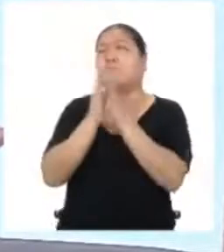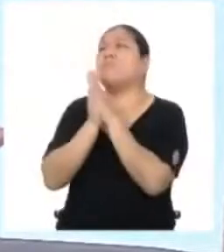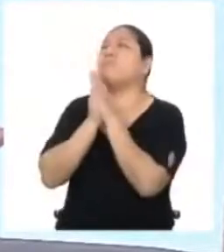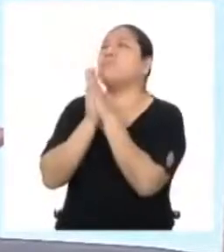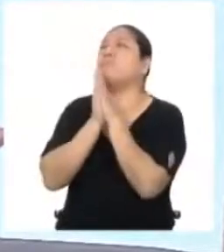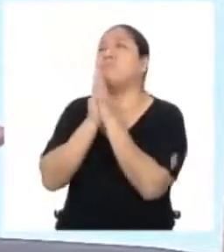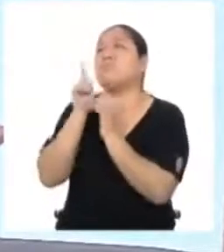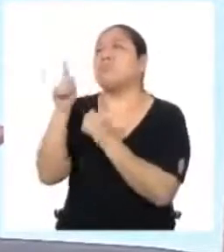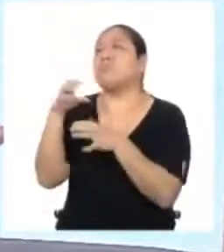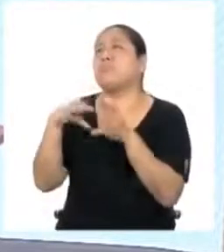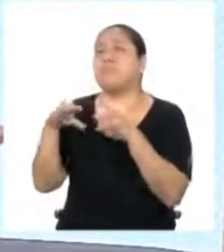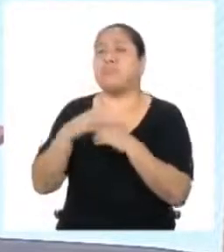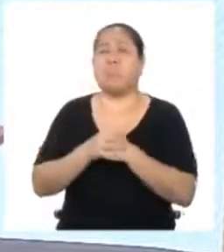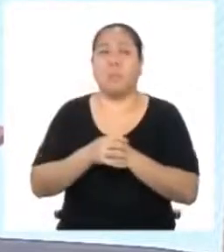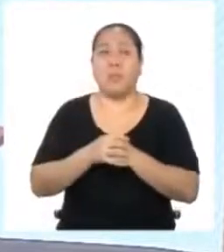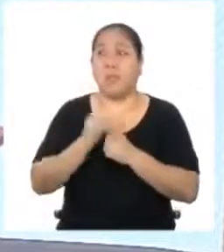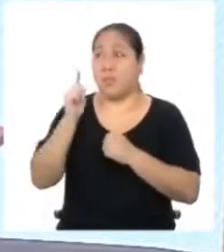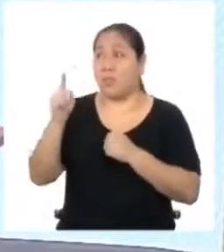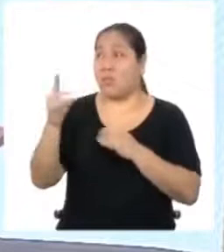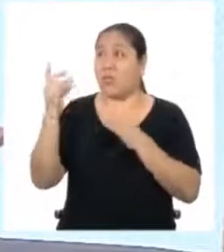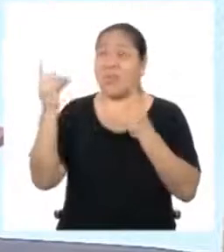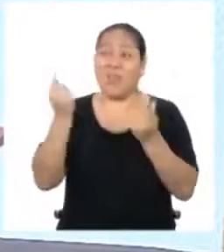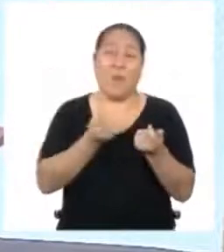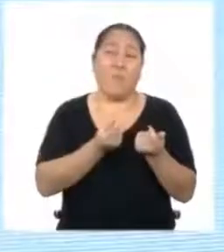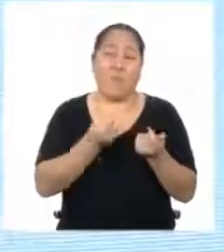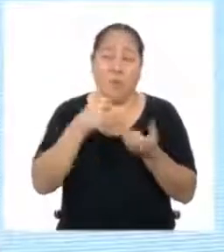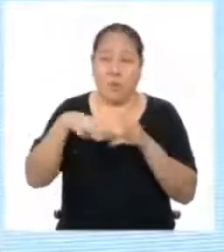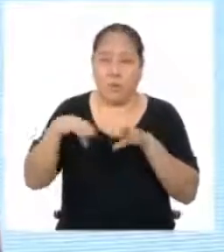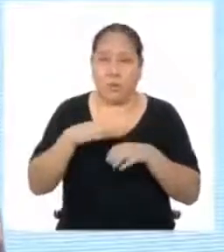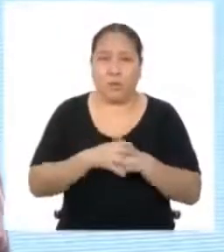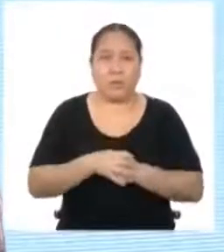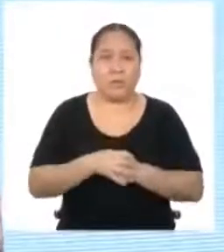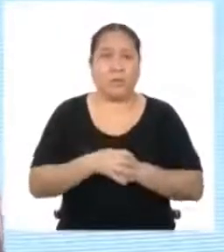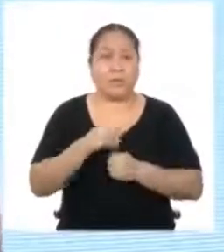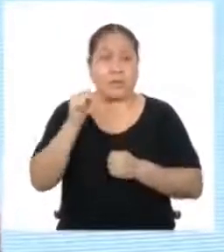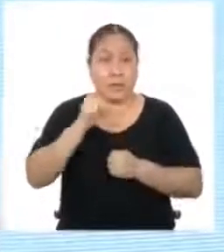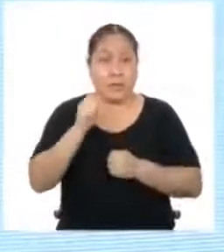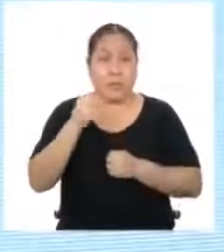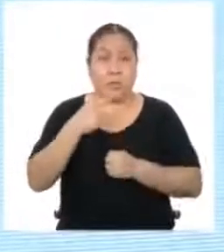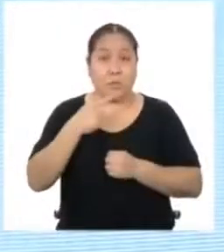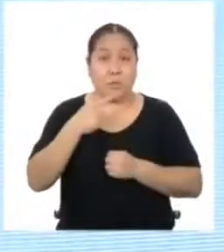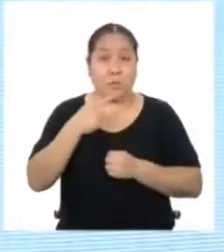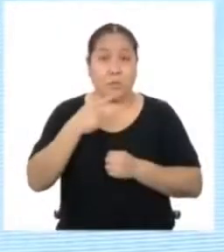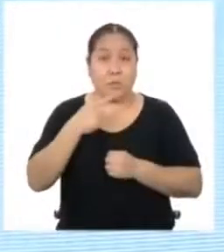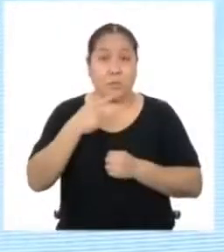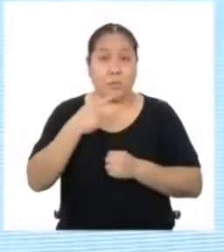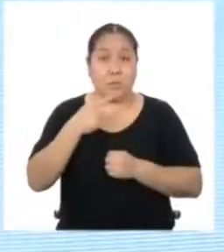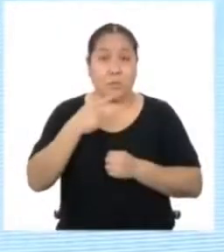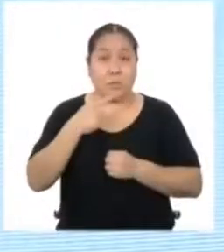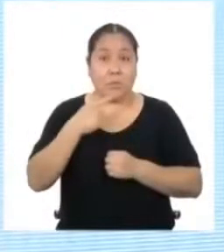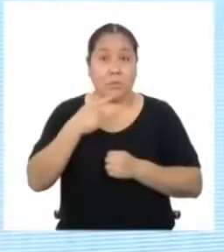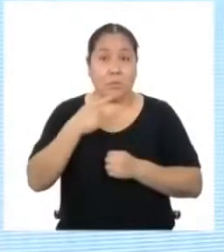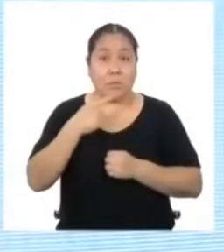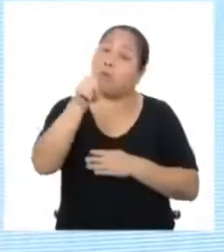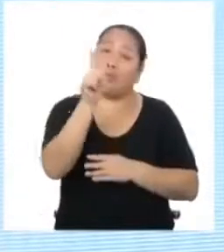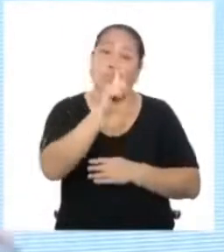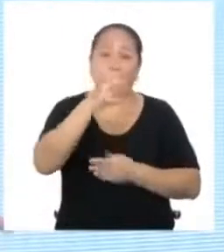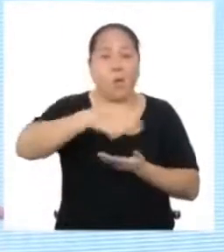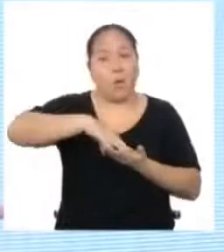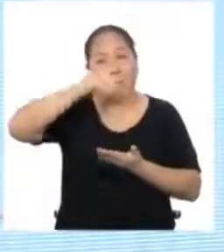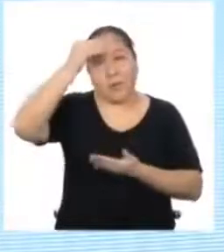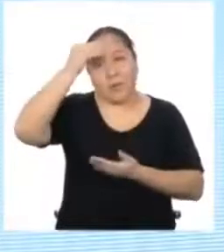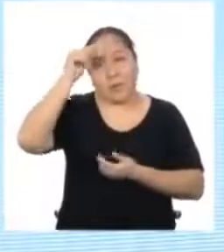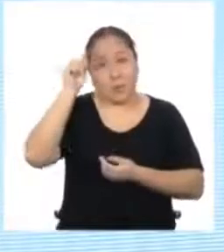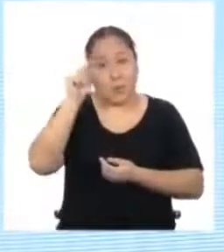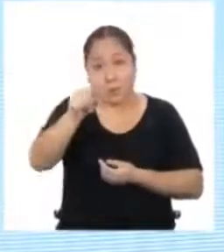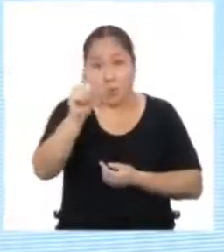porfis Es que tú lo podrías hacer en un segundo Es que si lo hago por ti, no aprendes Y si no